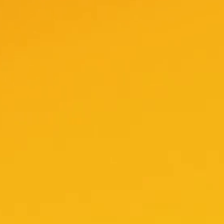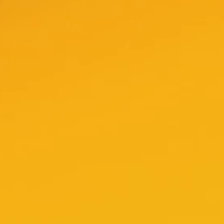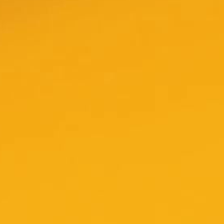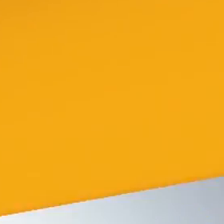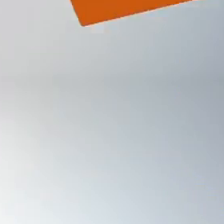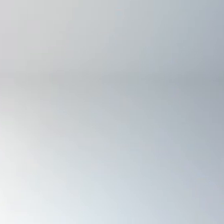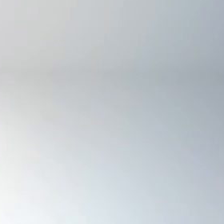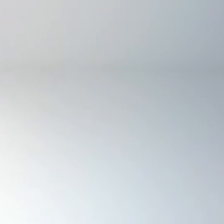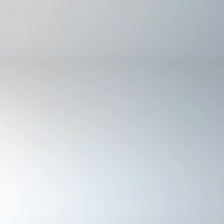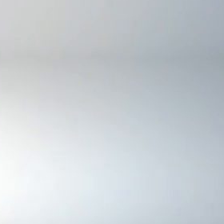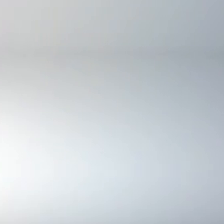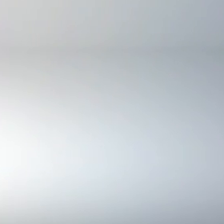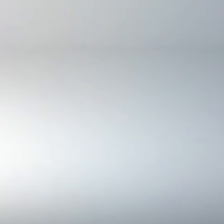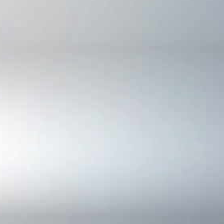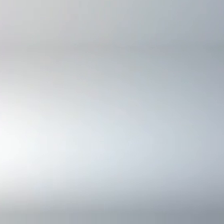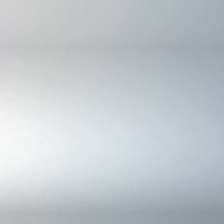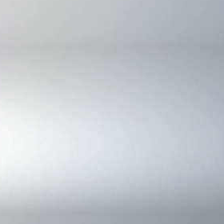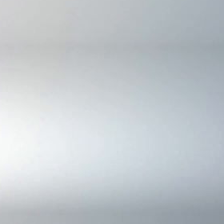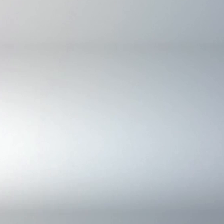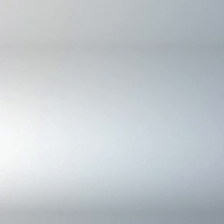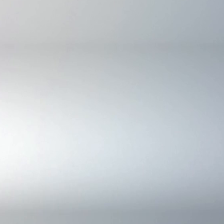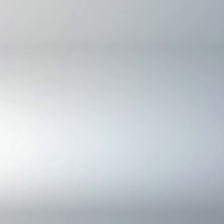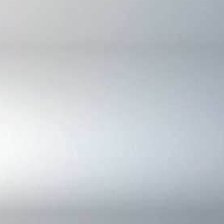por la campanita Trujillo y y el